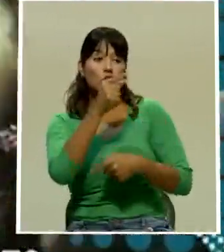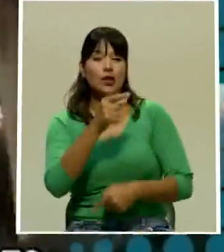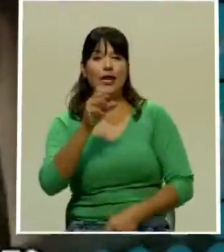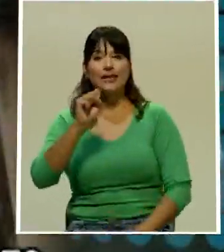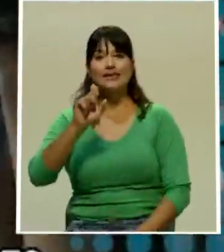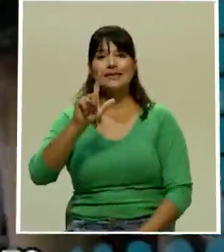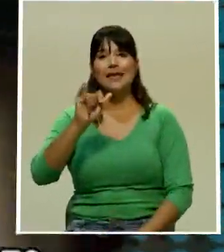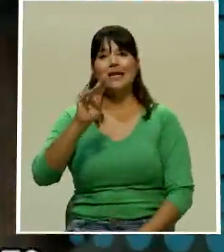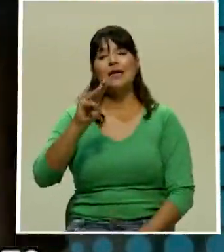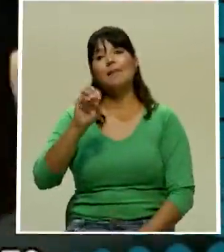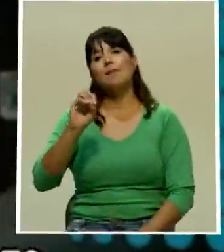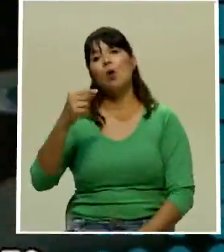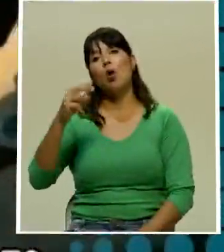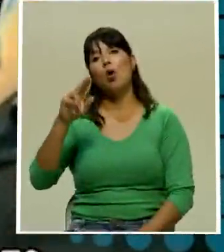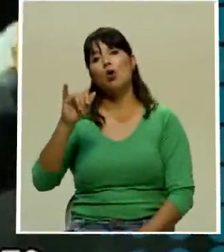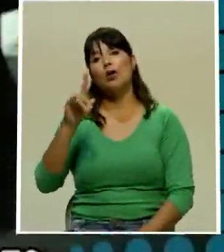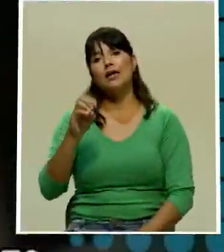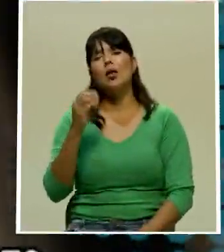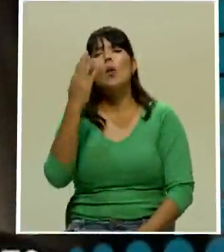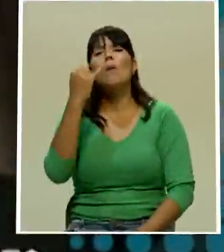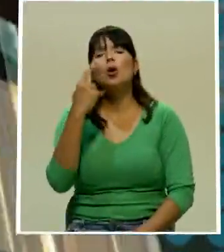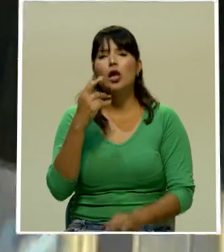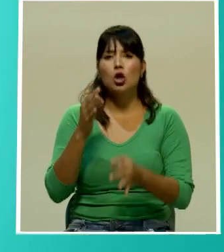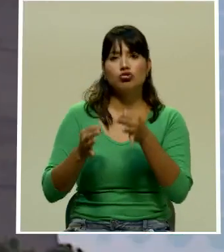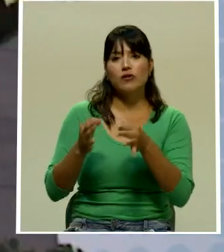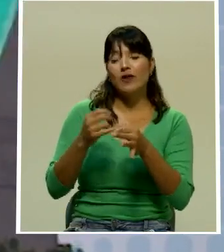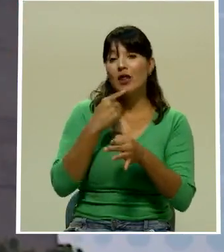Fiscalía no cumplían los requisitos procesales.